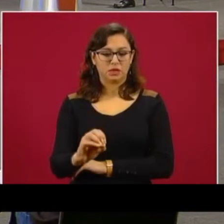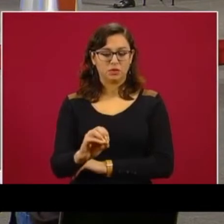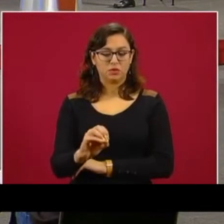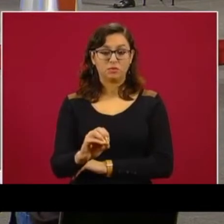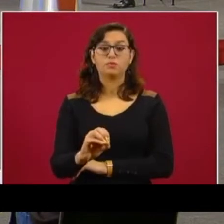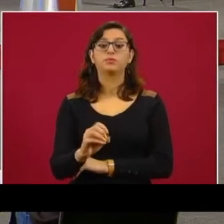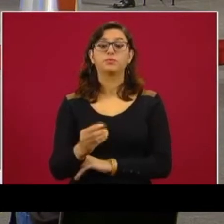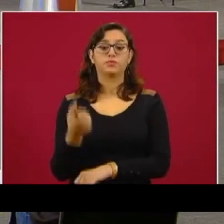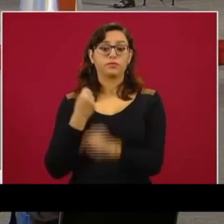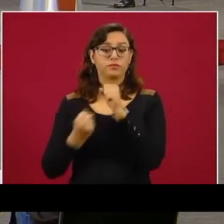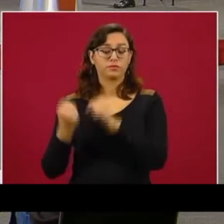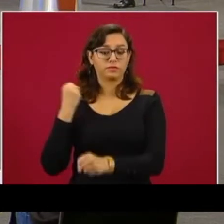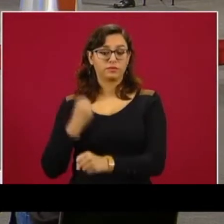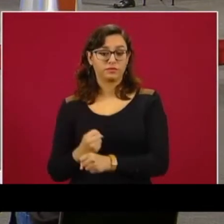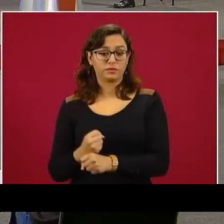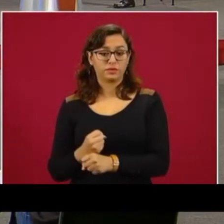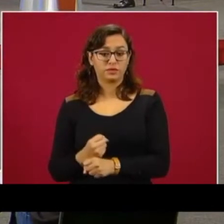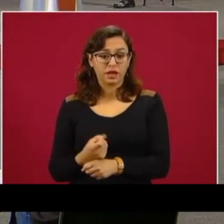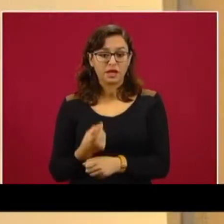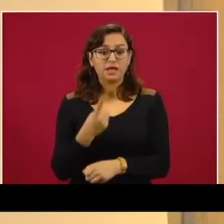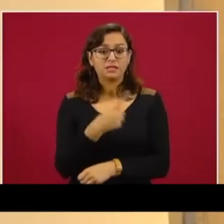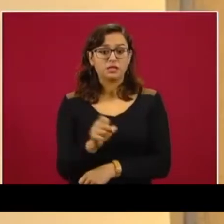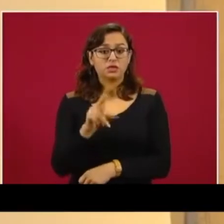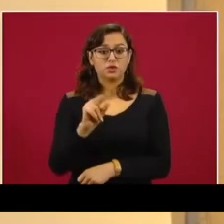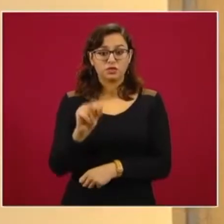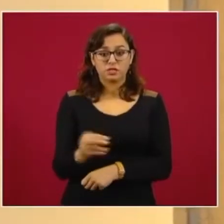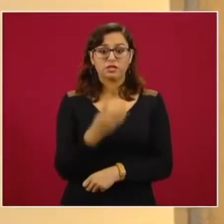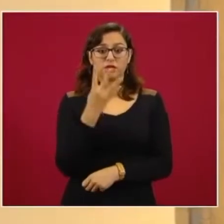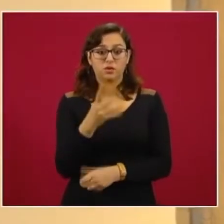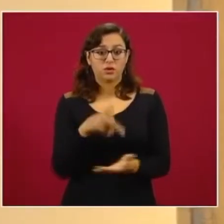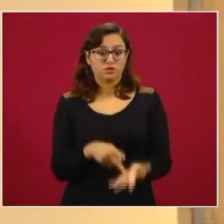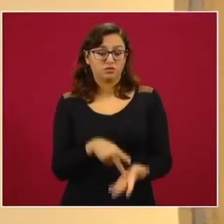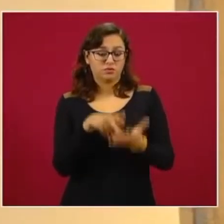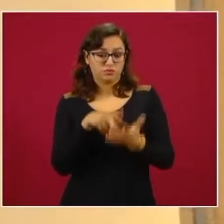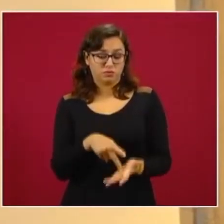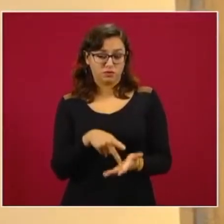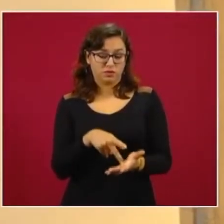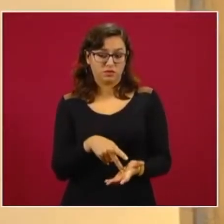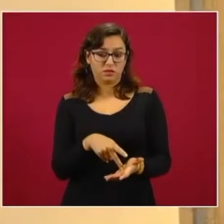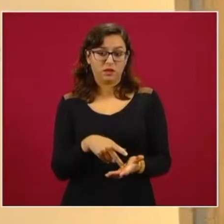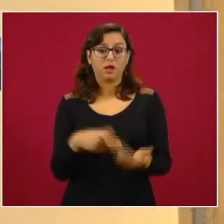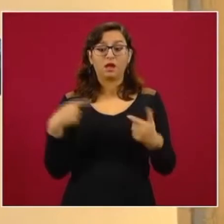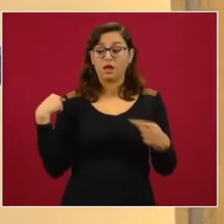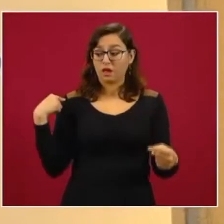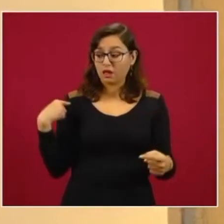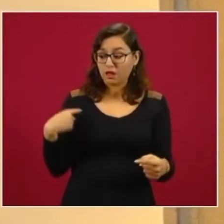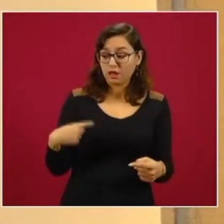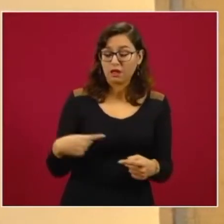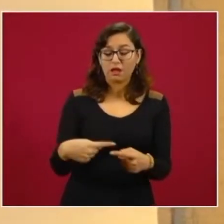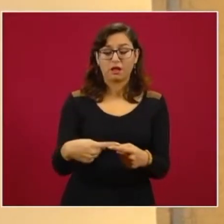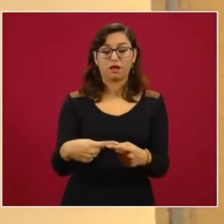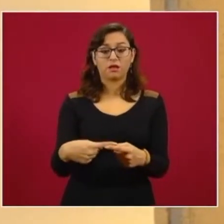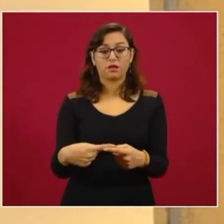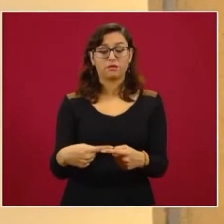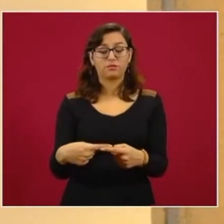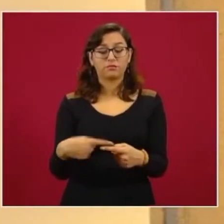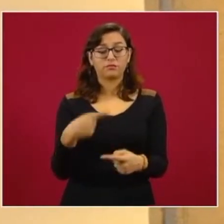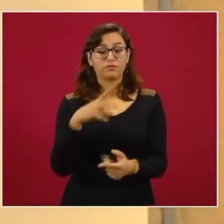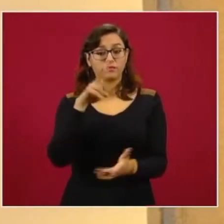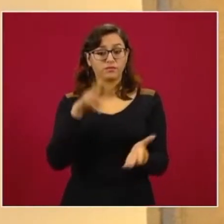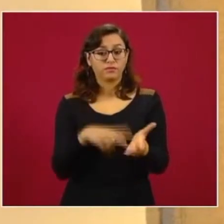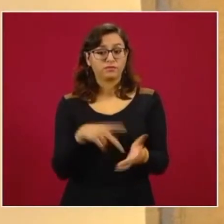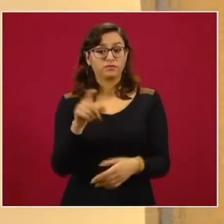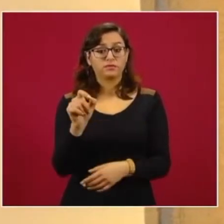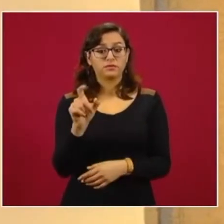en el 19 tuvimos 184 kilogramos de fentanilo asegurado y en lo que va, o en este año, en el